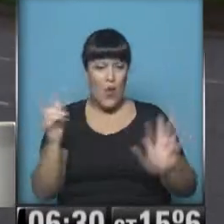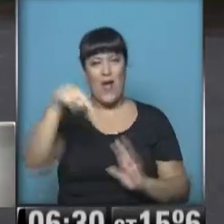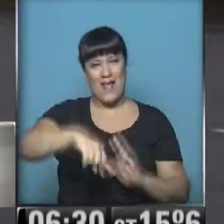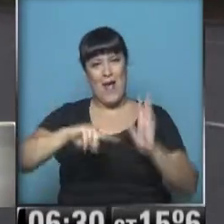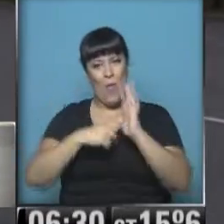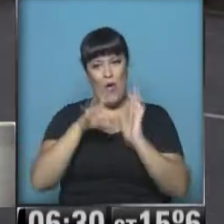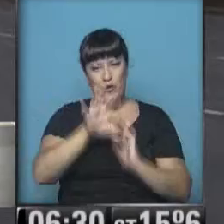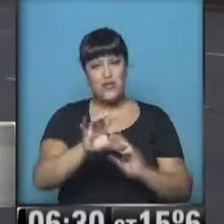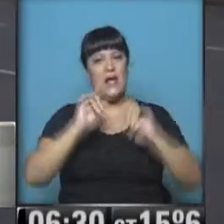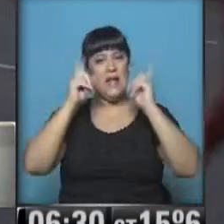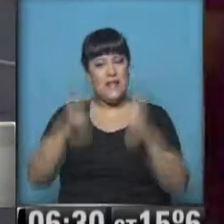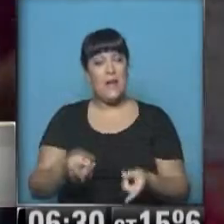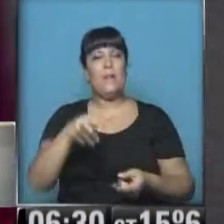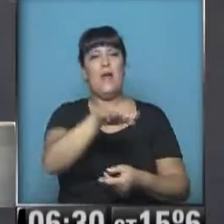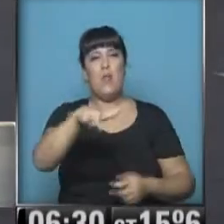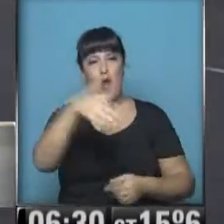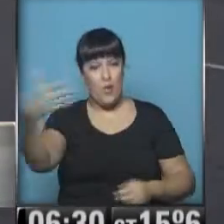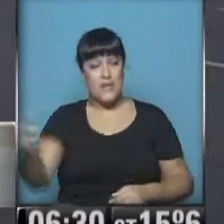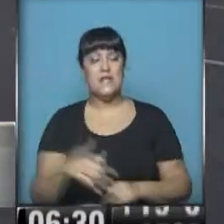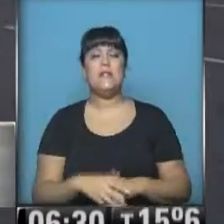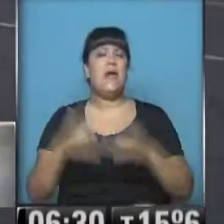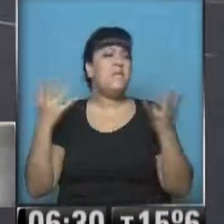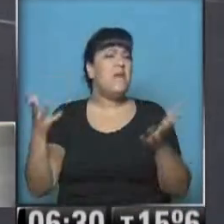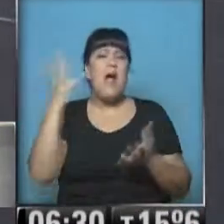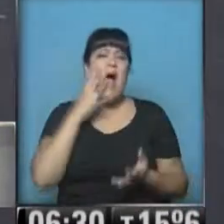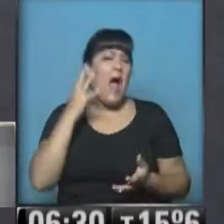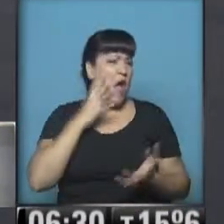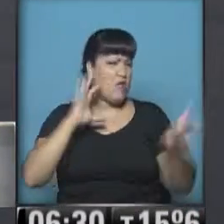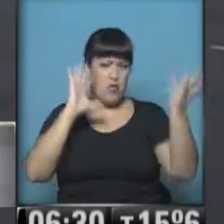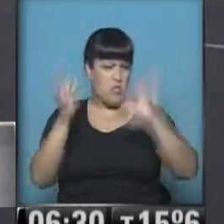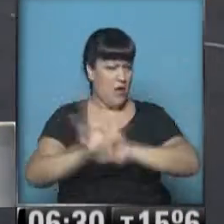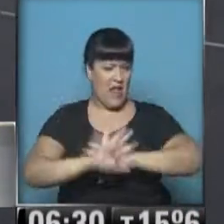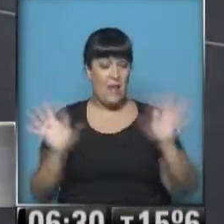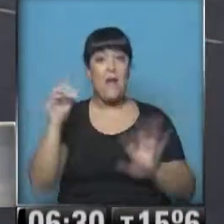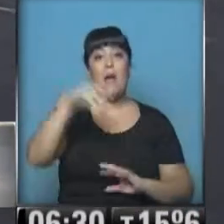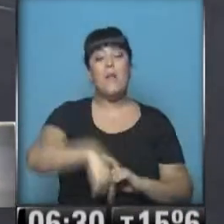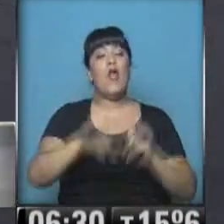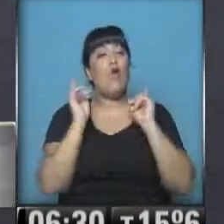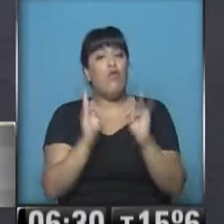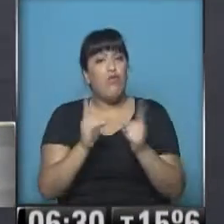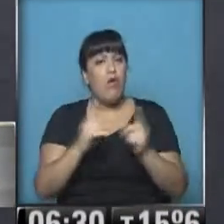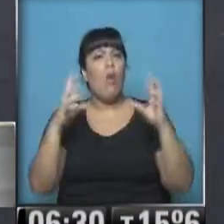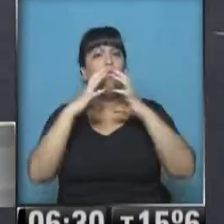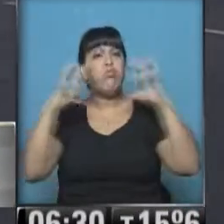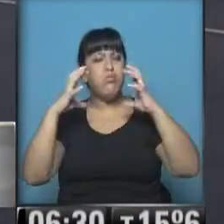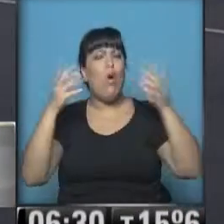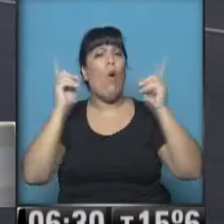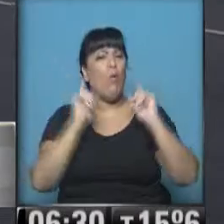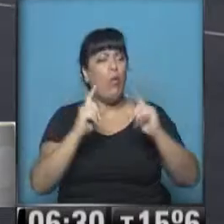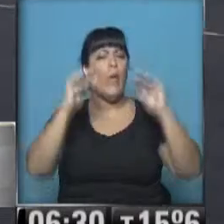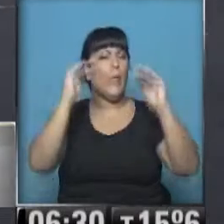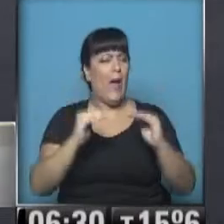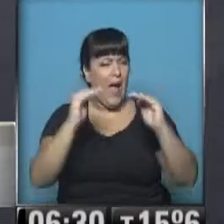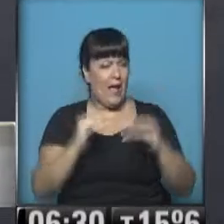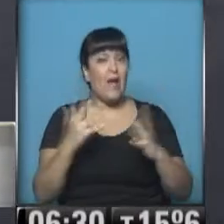de Buenos Aires y en el Gran Buenos Aires, apenas un poquitito y todavía la presión atmosférica está un poquitito baja.